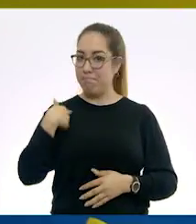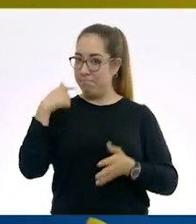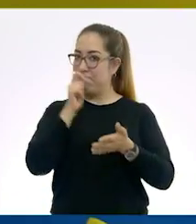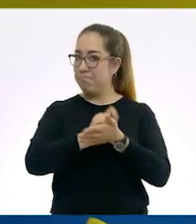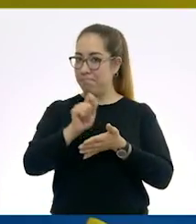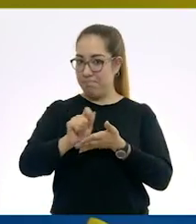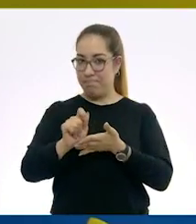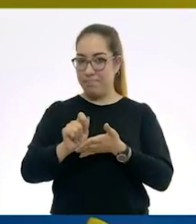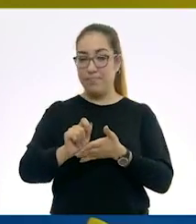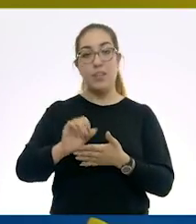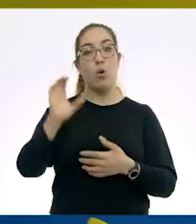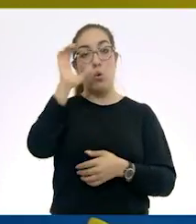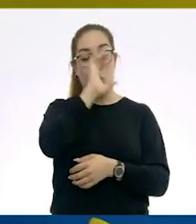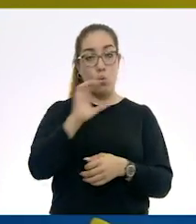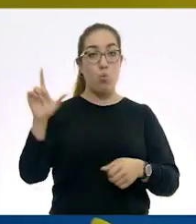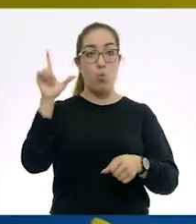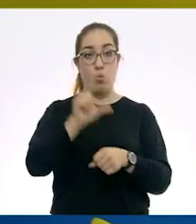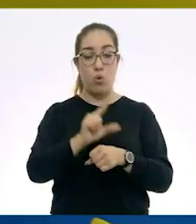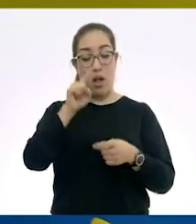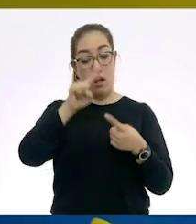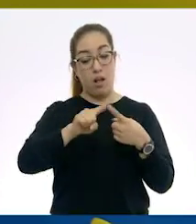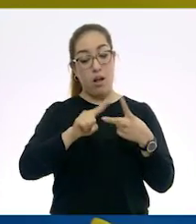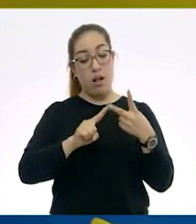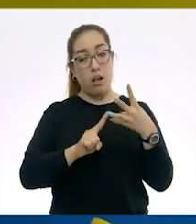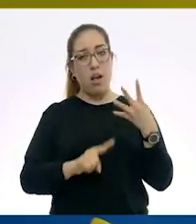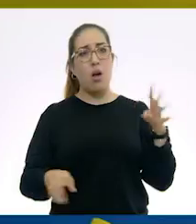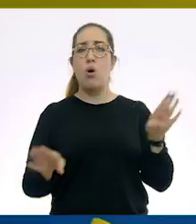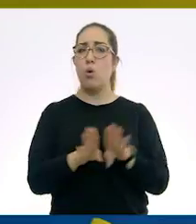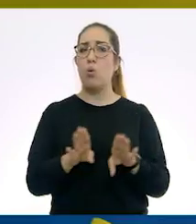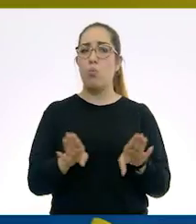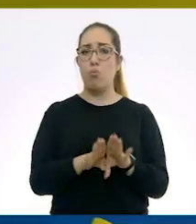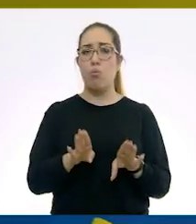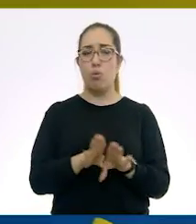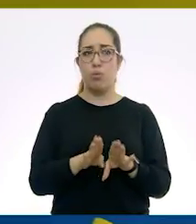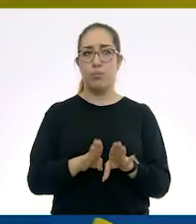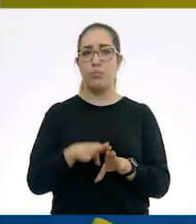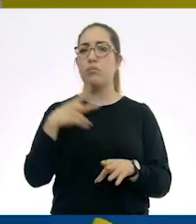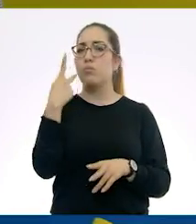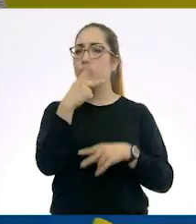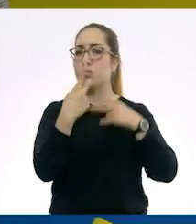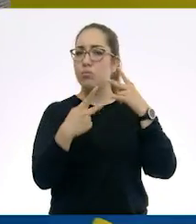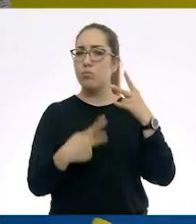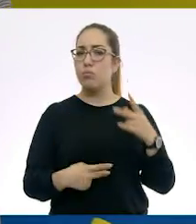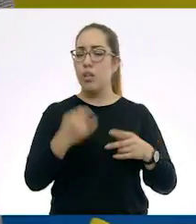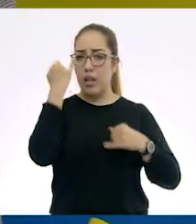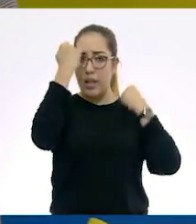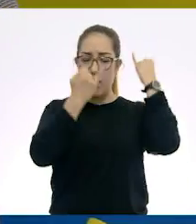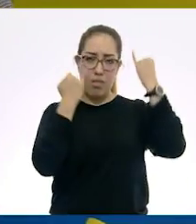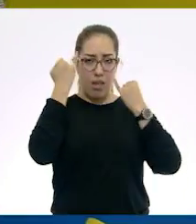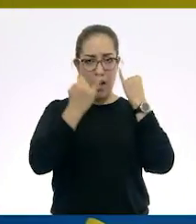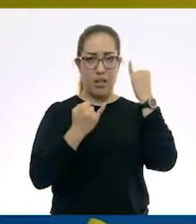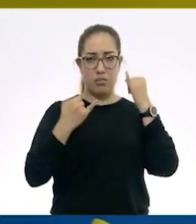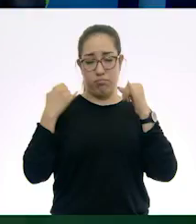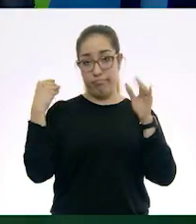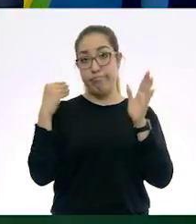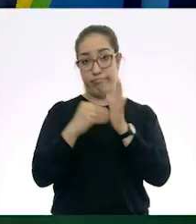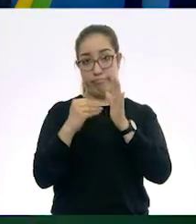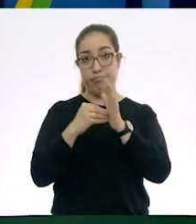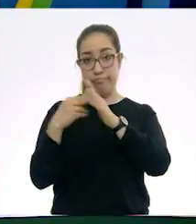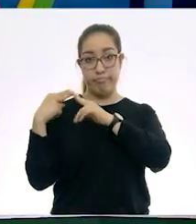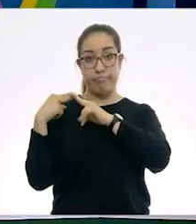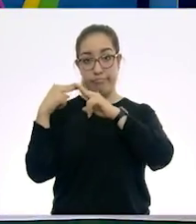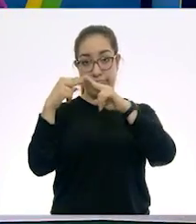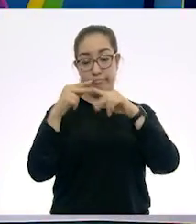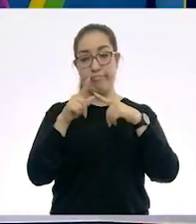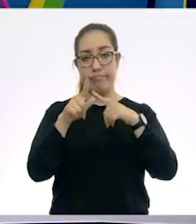por civilización cuáles son algunas de las invenciones que nos han legado hasta el día de hoy. Para que ustedes